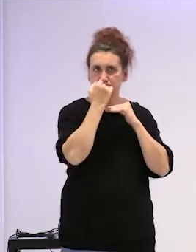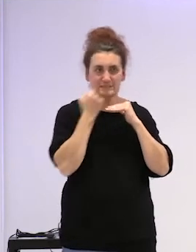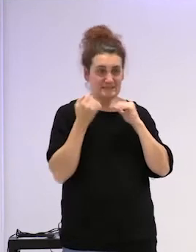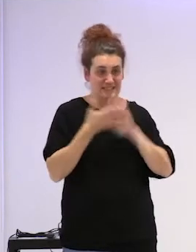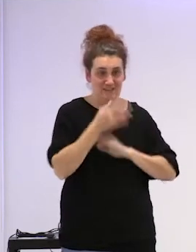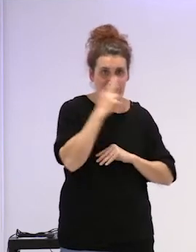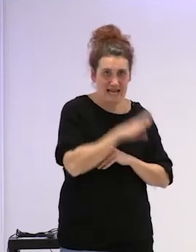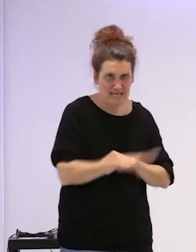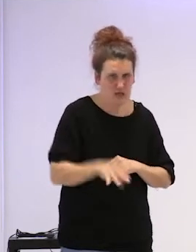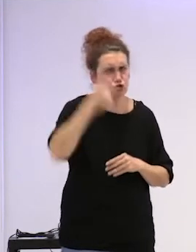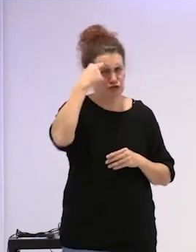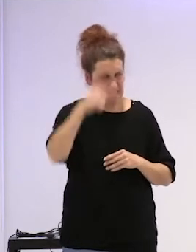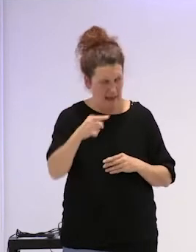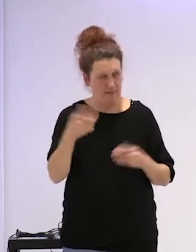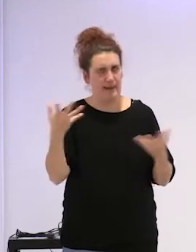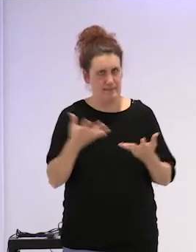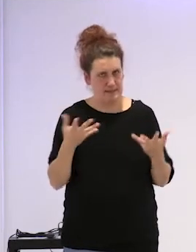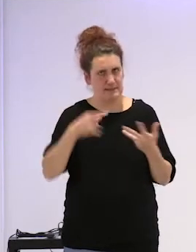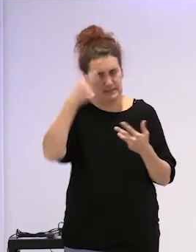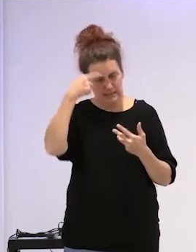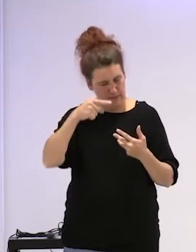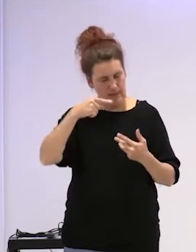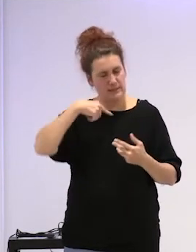criatura es consciente de lo que le está pasando